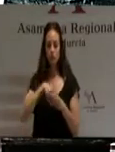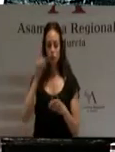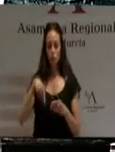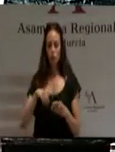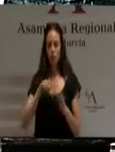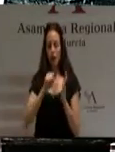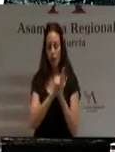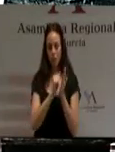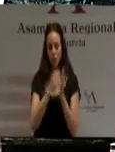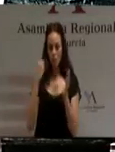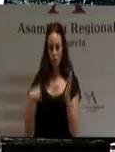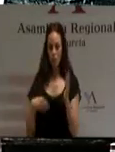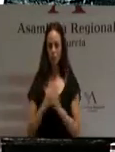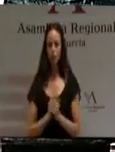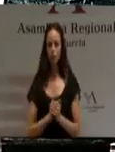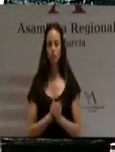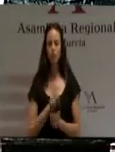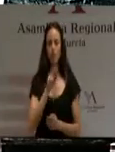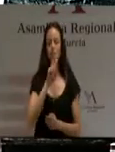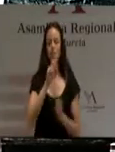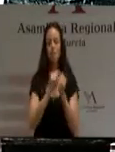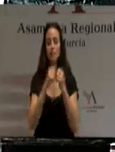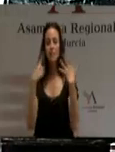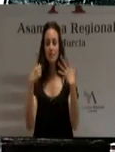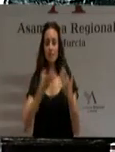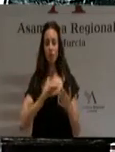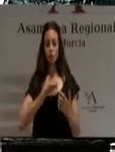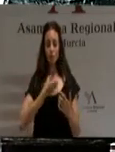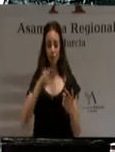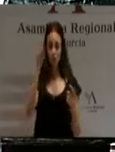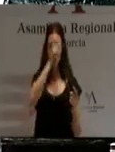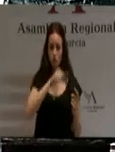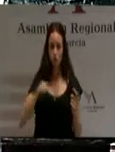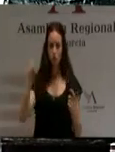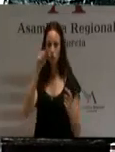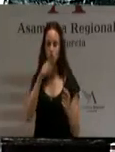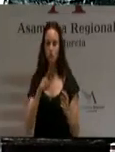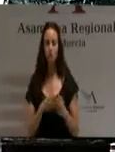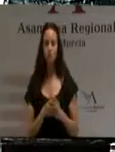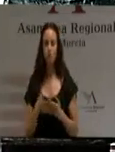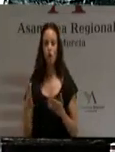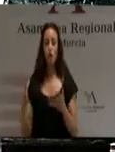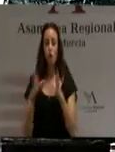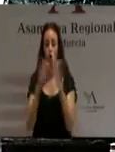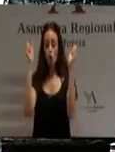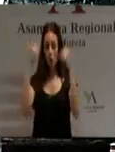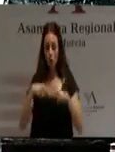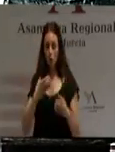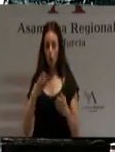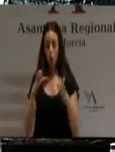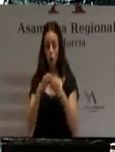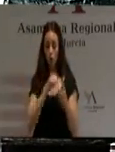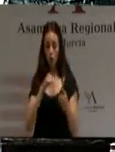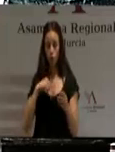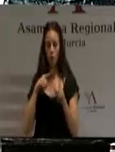dicho artículo. 26 ayuntamientos, de todo signo político, suscribieron convenios con la comunidad autónoma para obtener agua de